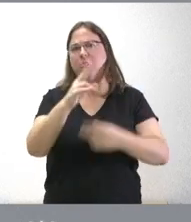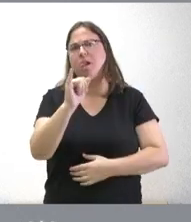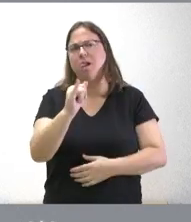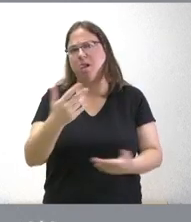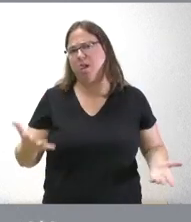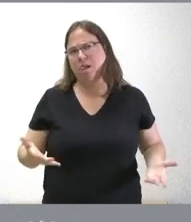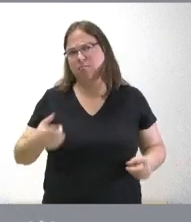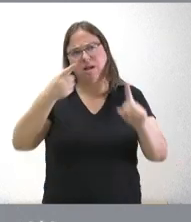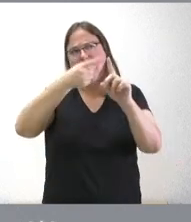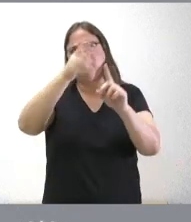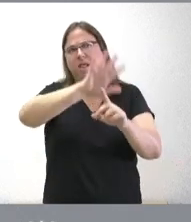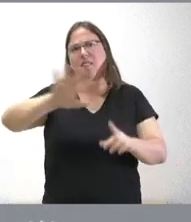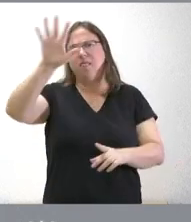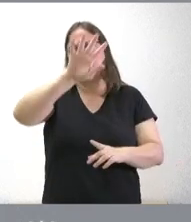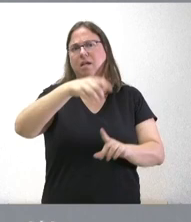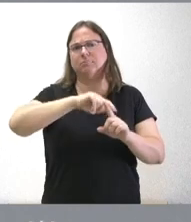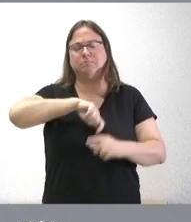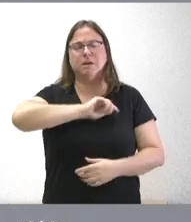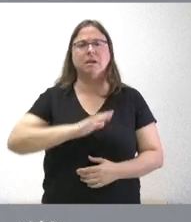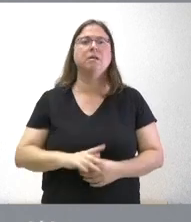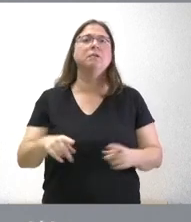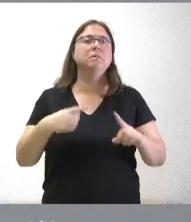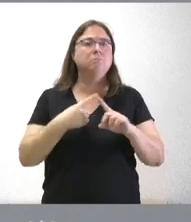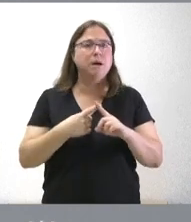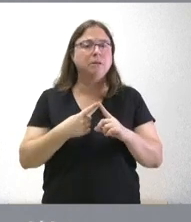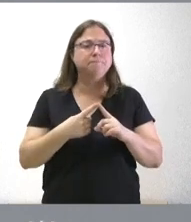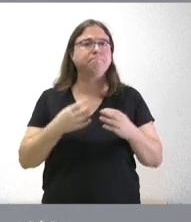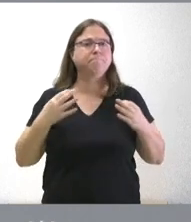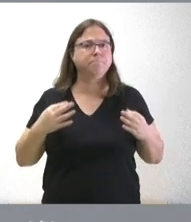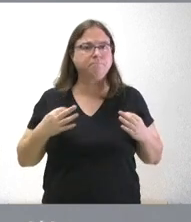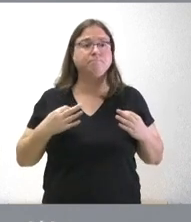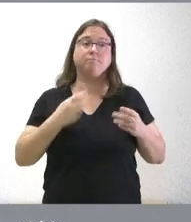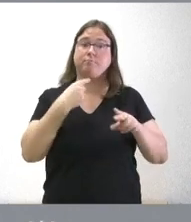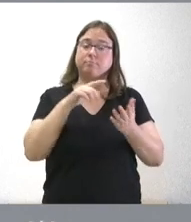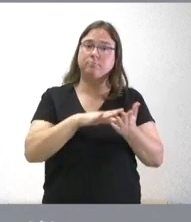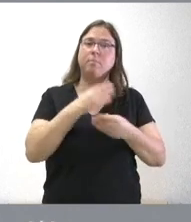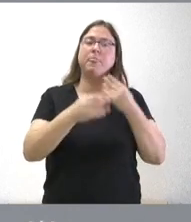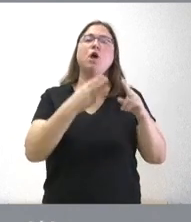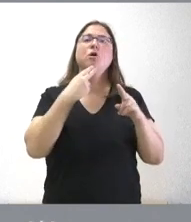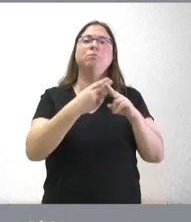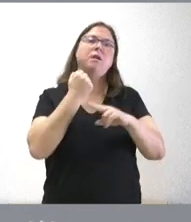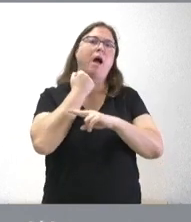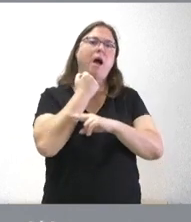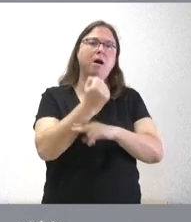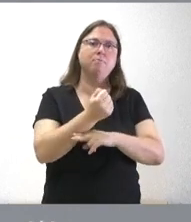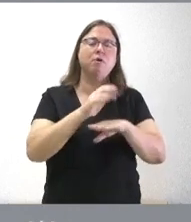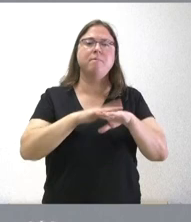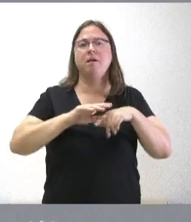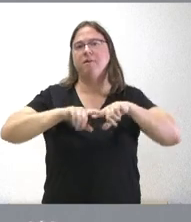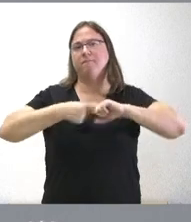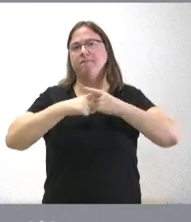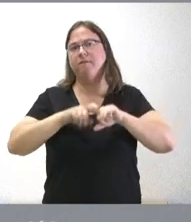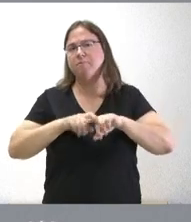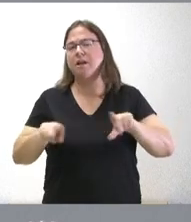de referencia dentro del contexto nacional y donde venimos desarrollando políticas de apoyo al conjunto de las familias